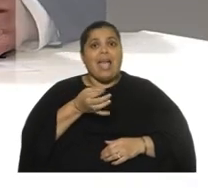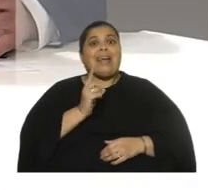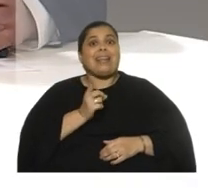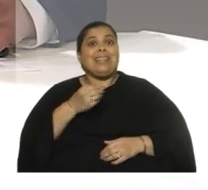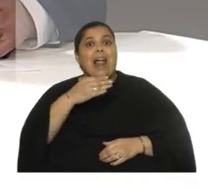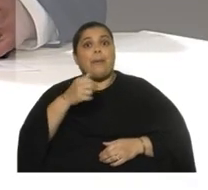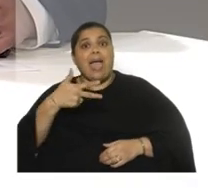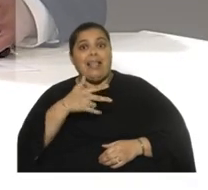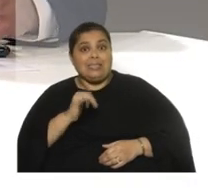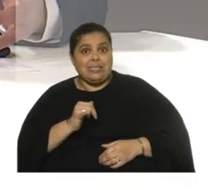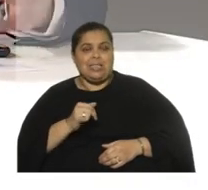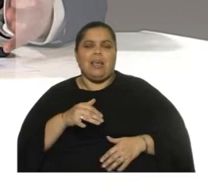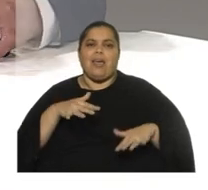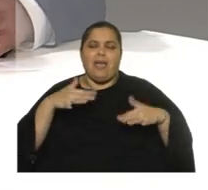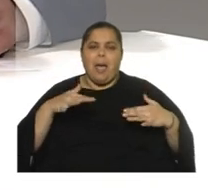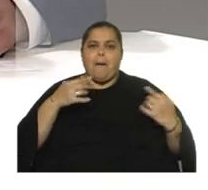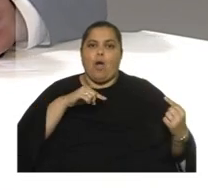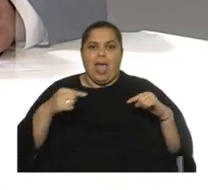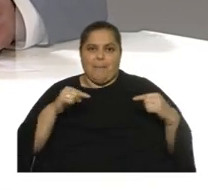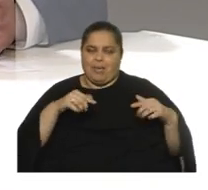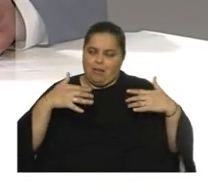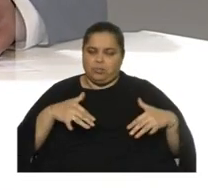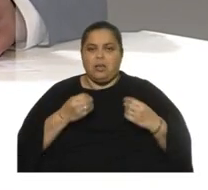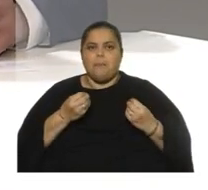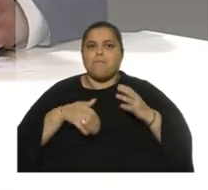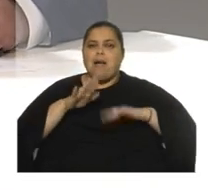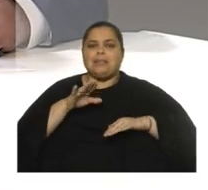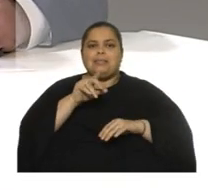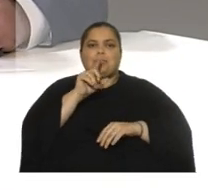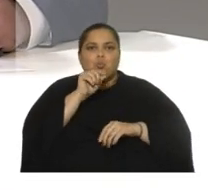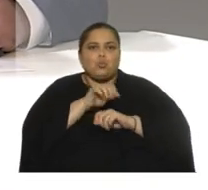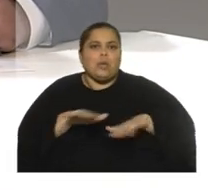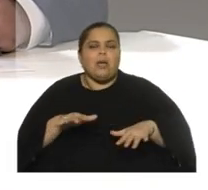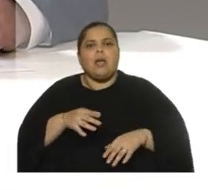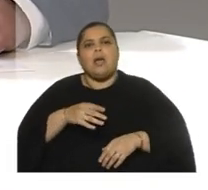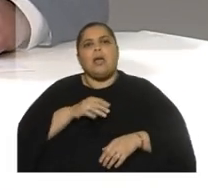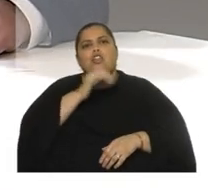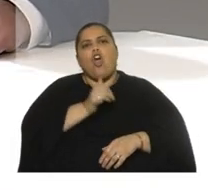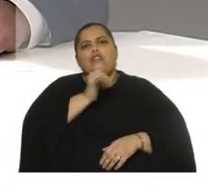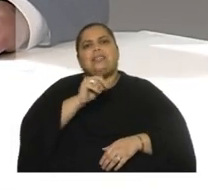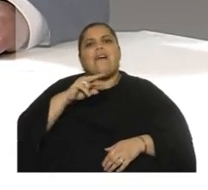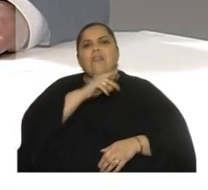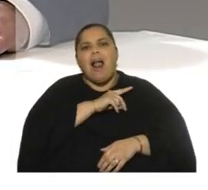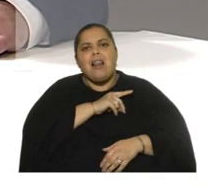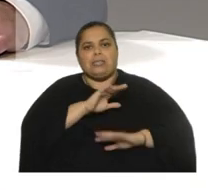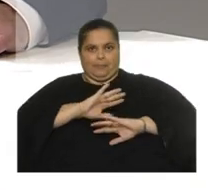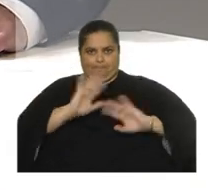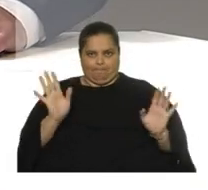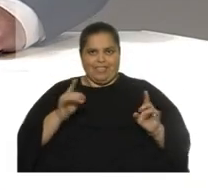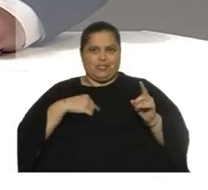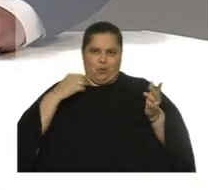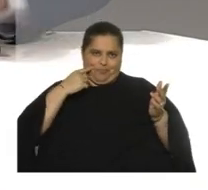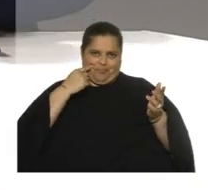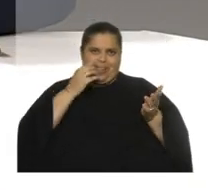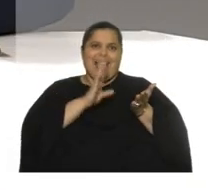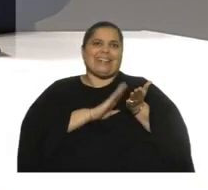sido muy polémica por algunas, sobre todo en las redes sociales, por noticias falsas que ha publicado directamente. Son noticias falsas. Le hice un repaso, digo,